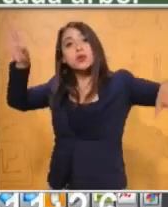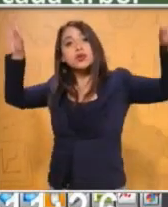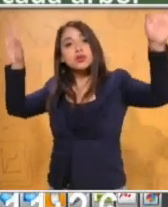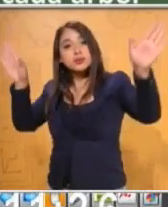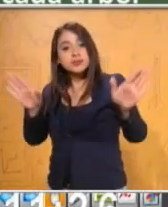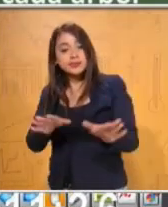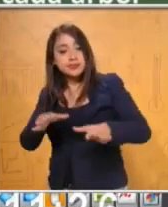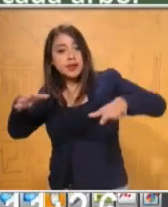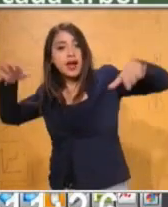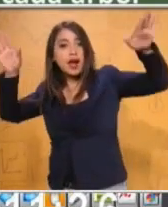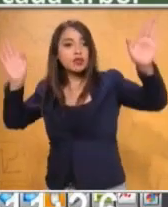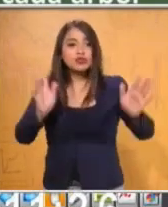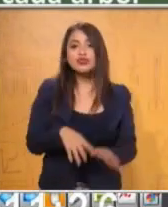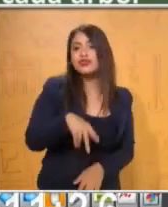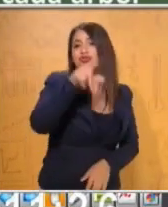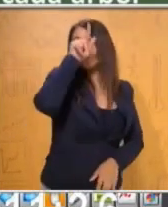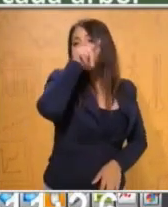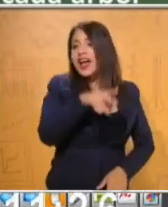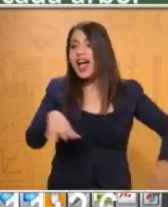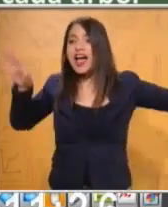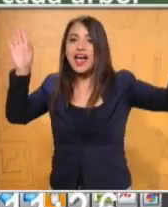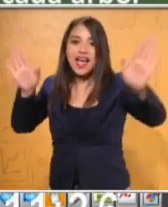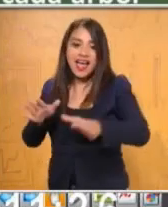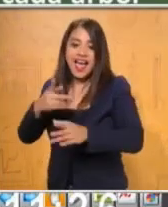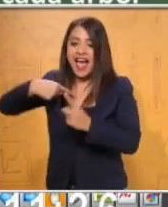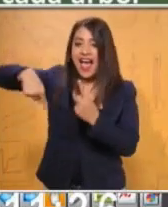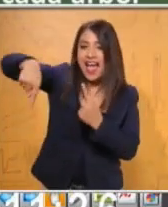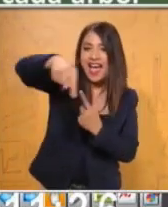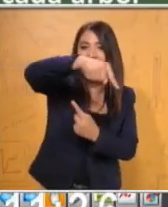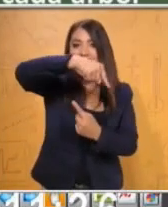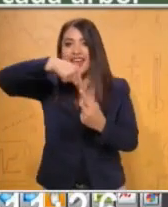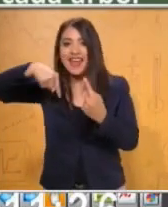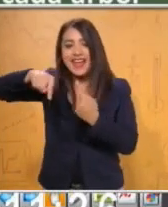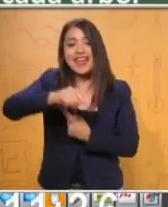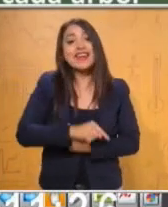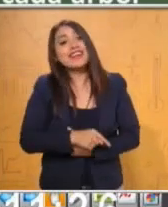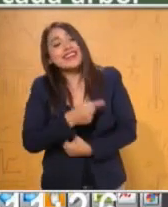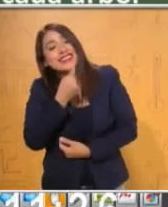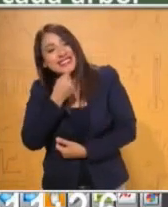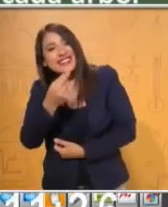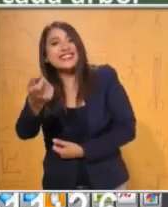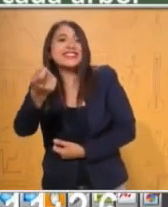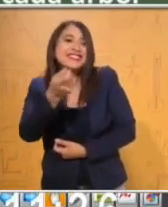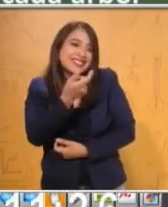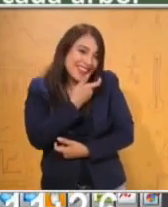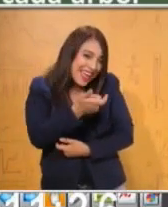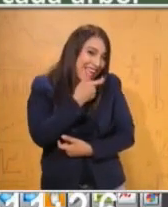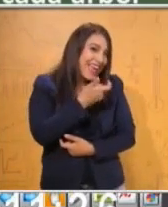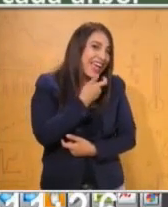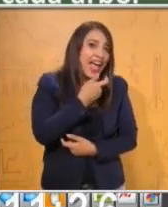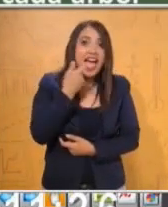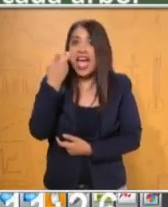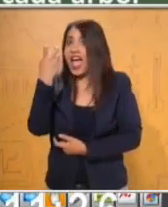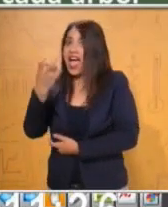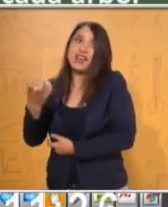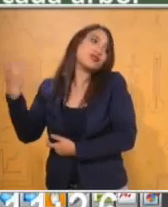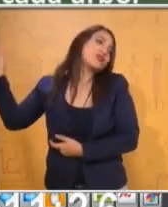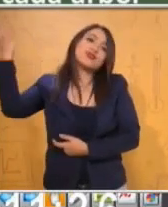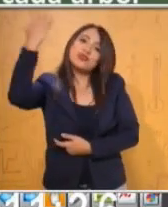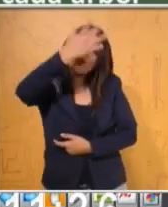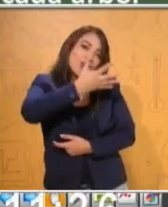cantando alrededor de ellos y los pequeños reían. Era realmente un espectáculo muy bello.